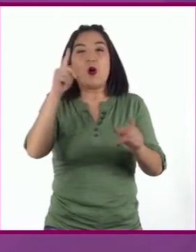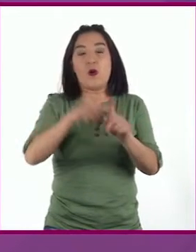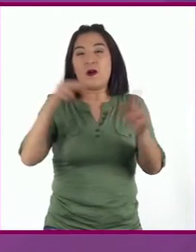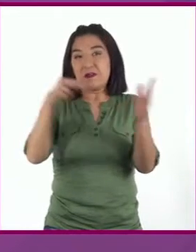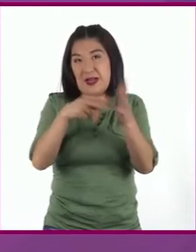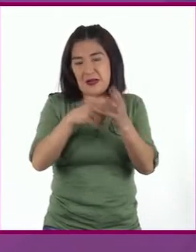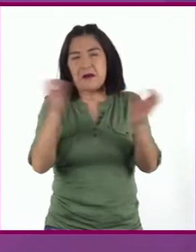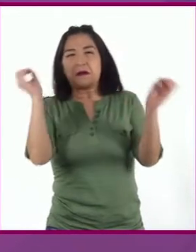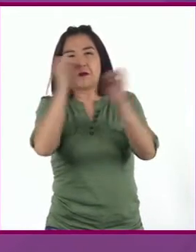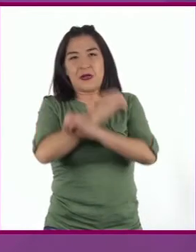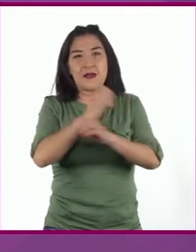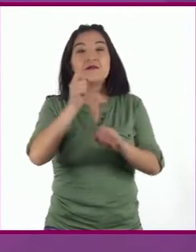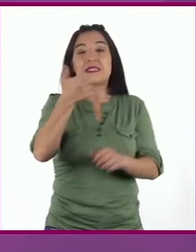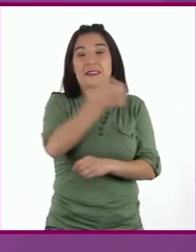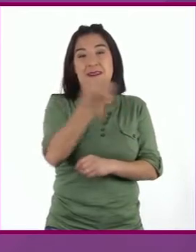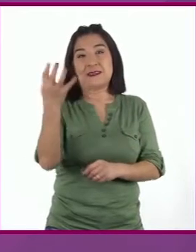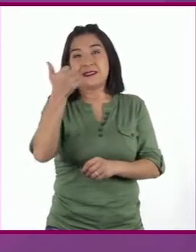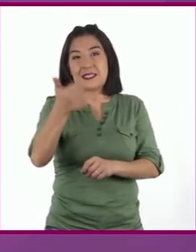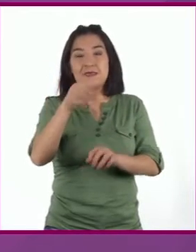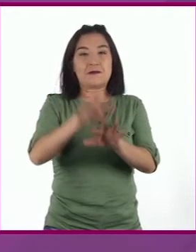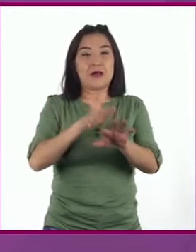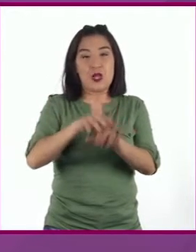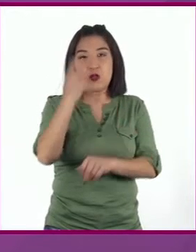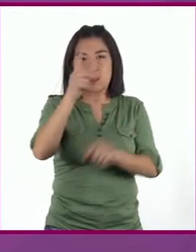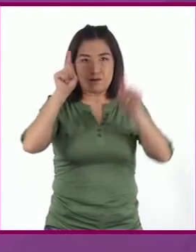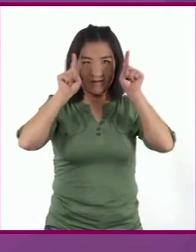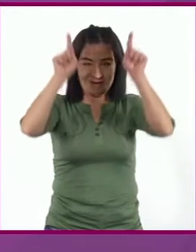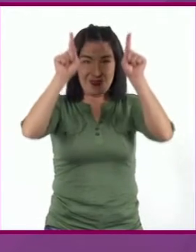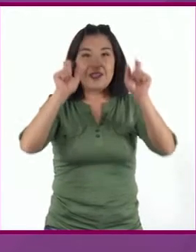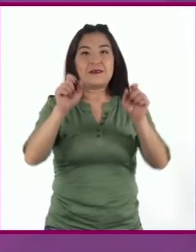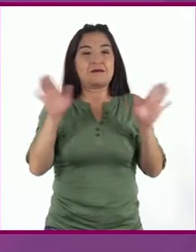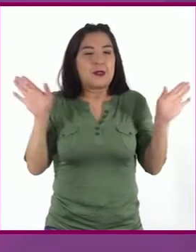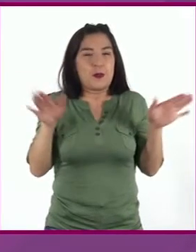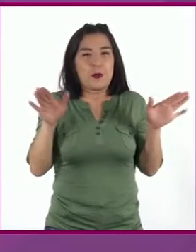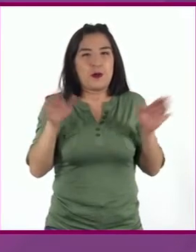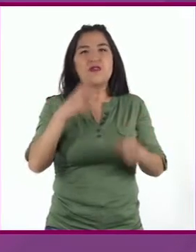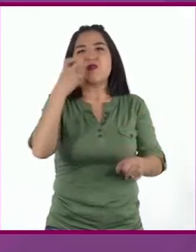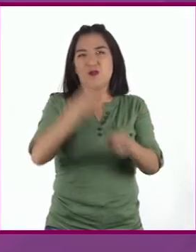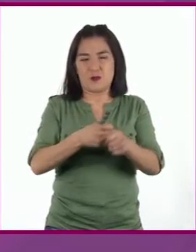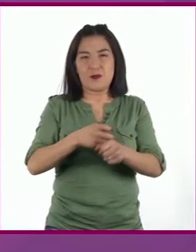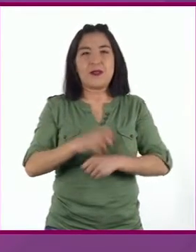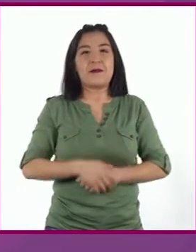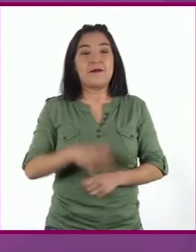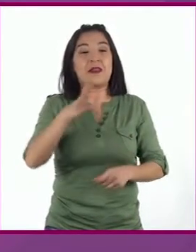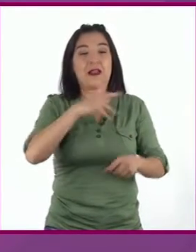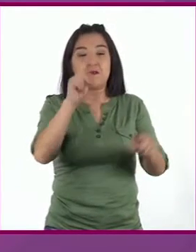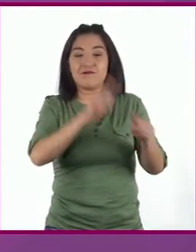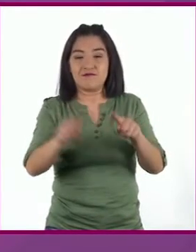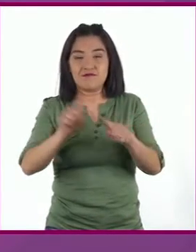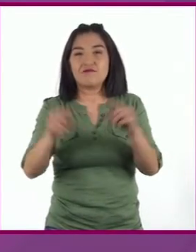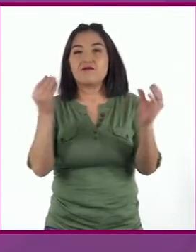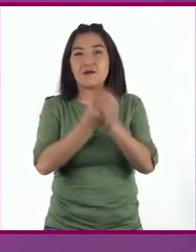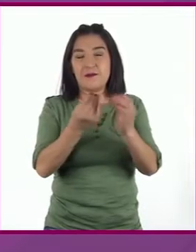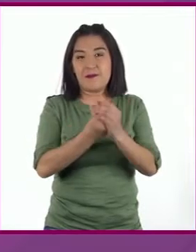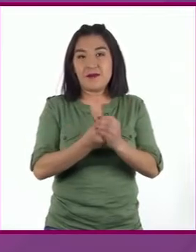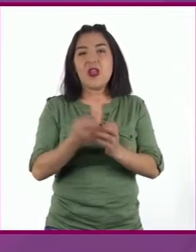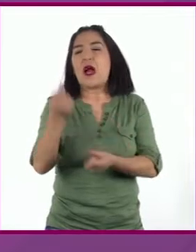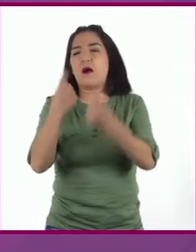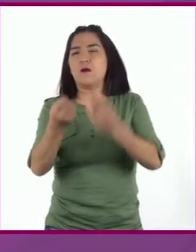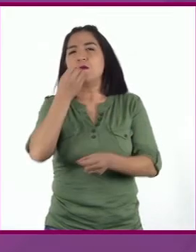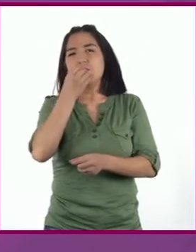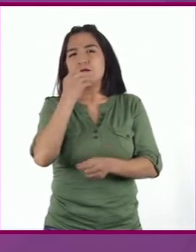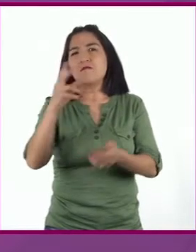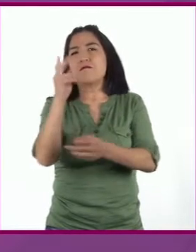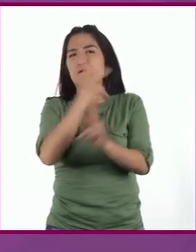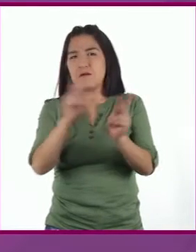oscuro, con seis patas, dos antenas y alas protegidas de placas duras. Hay varias especies. Unas comen vegetales,